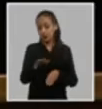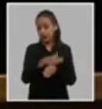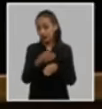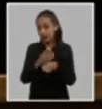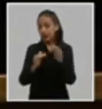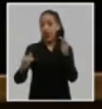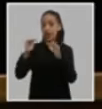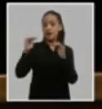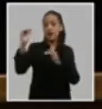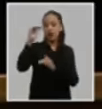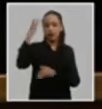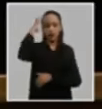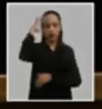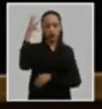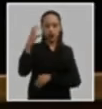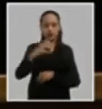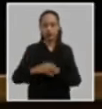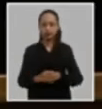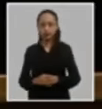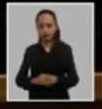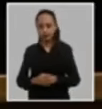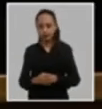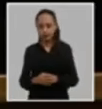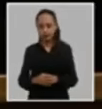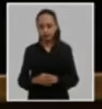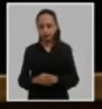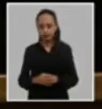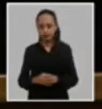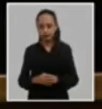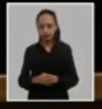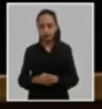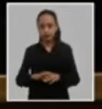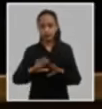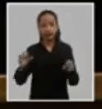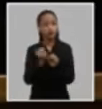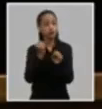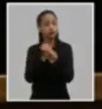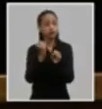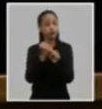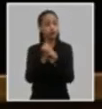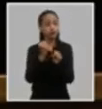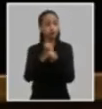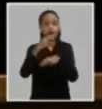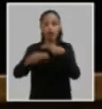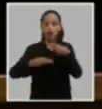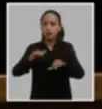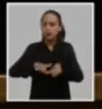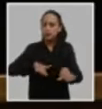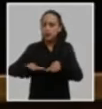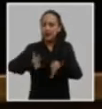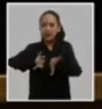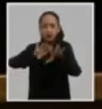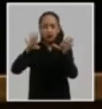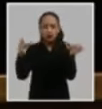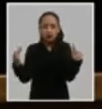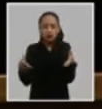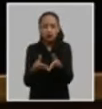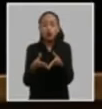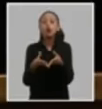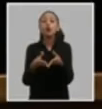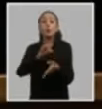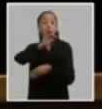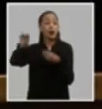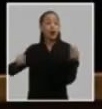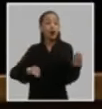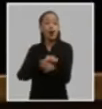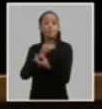y gobierno se concluyó el diseño y se trabajó en la creación de condiciones para implantar el ordenamiento